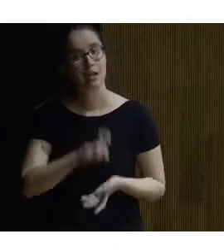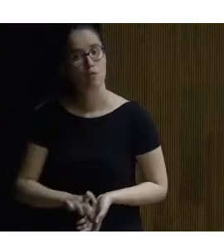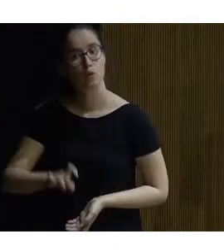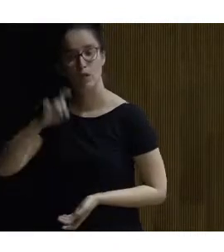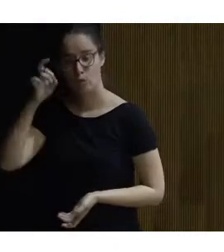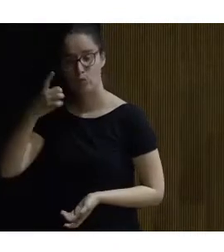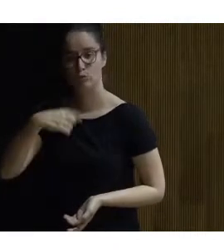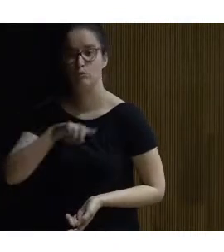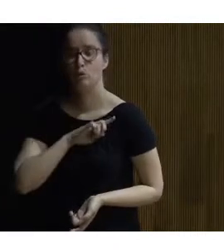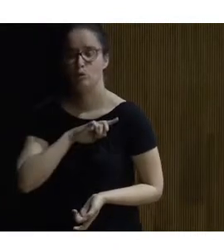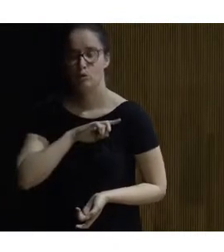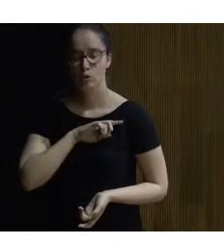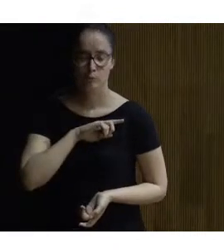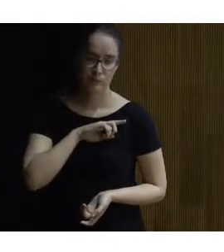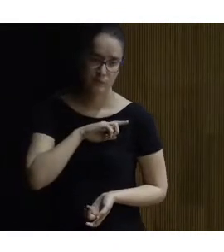estamos de alguna manera